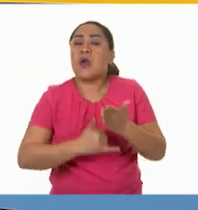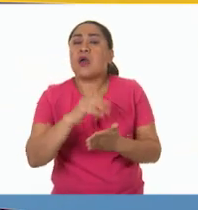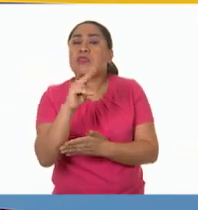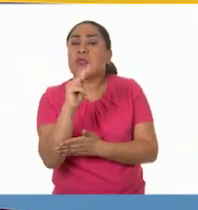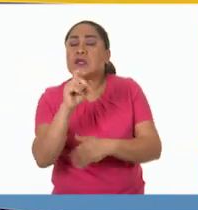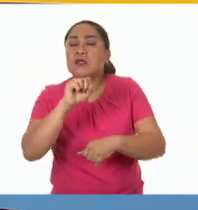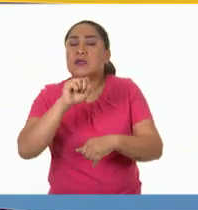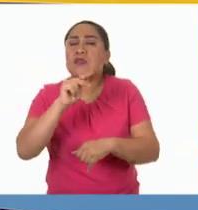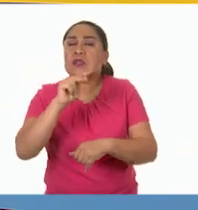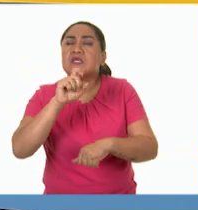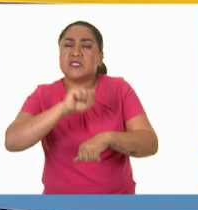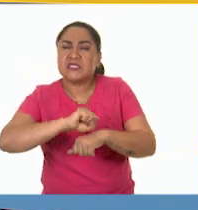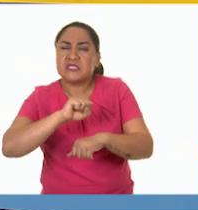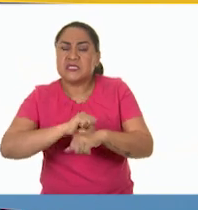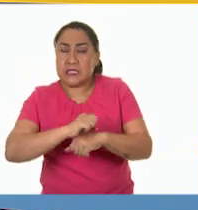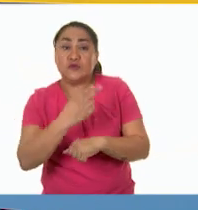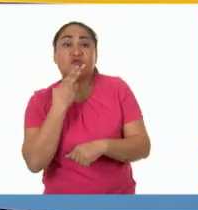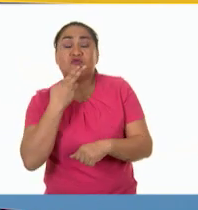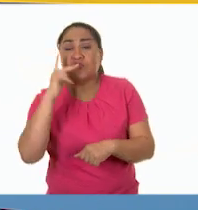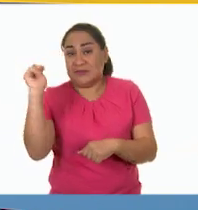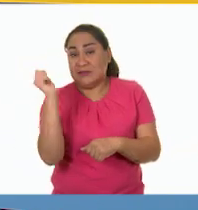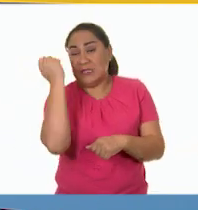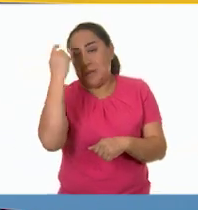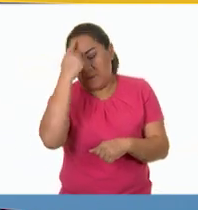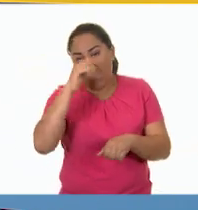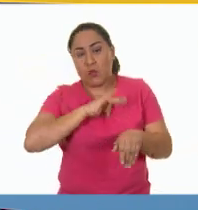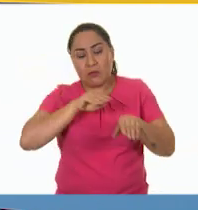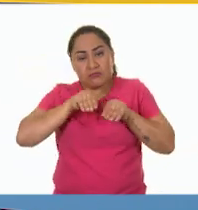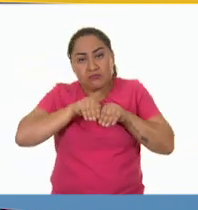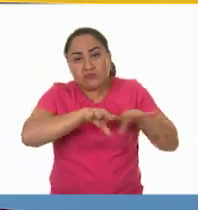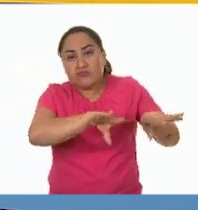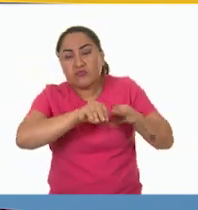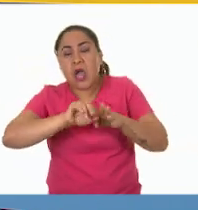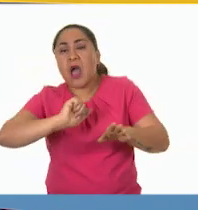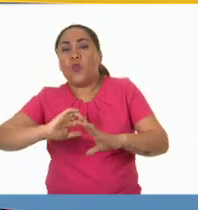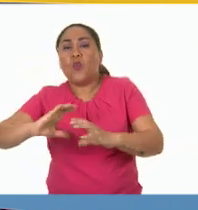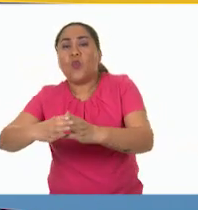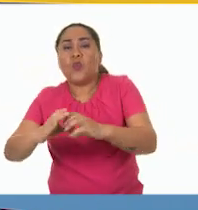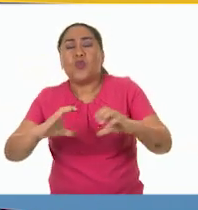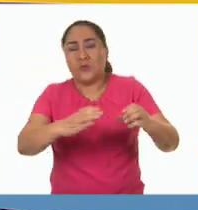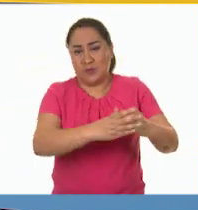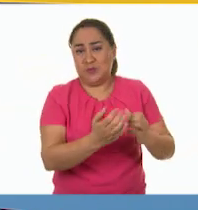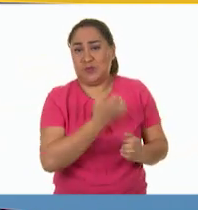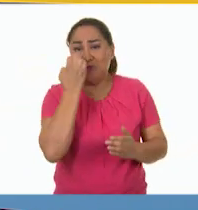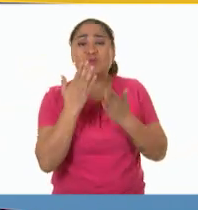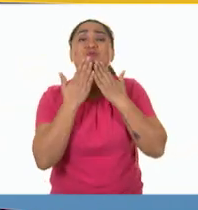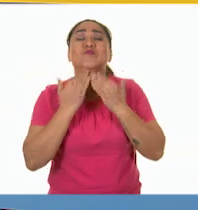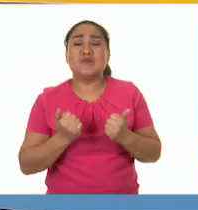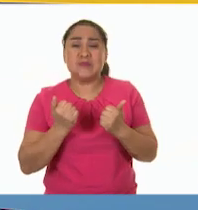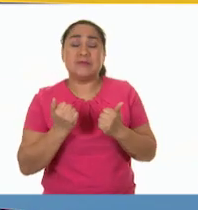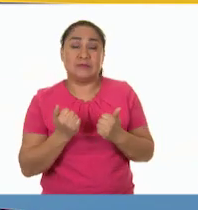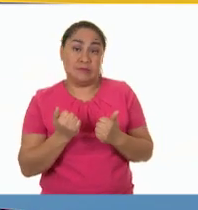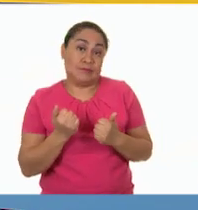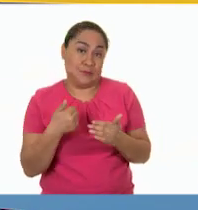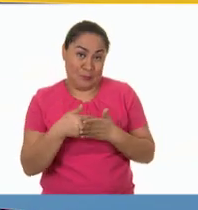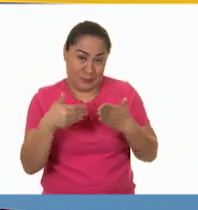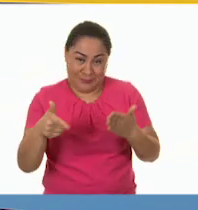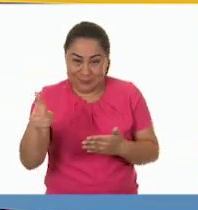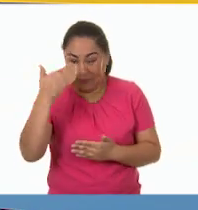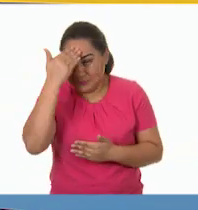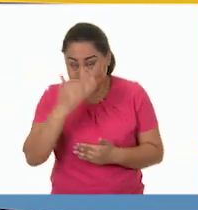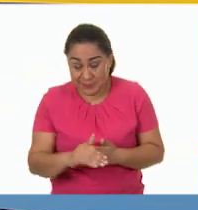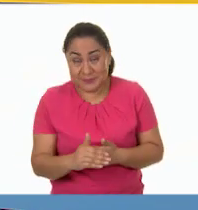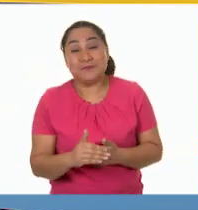recurso tecnológico para poder llevar una alternativa de educación a las comunidades de difícil acceso. Lo cual, si te das cuenta Jenny,